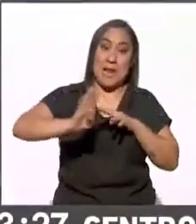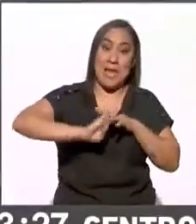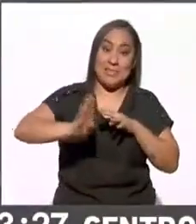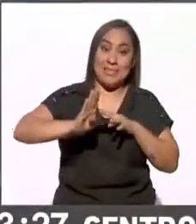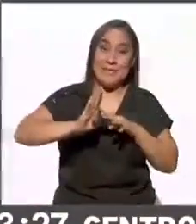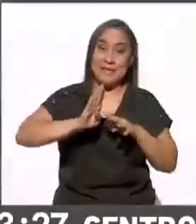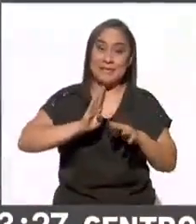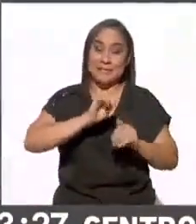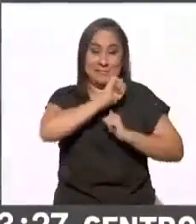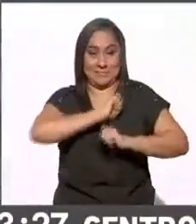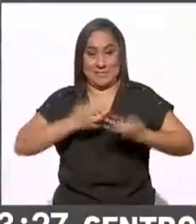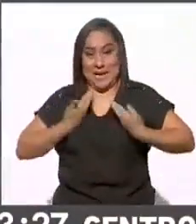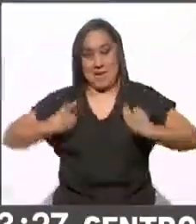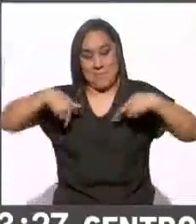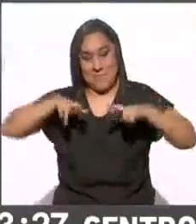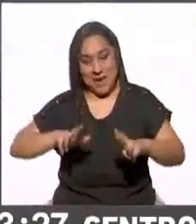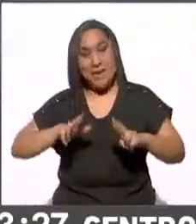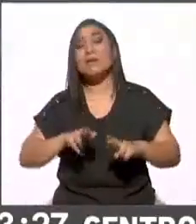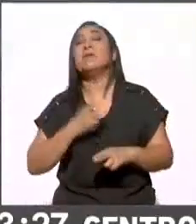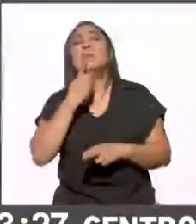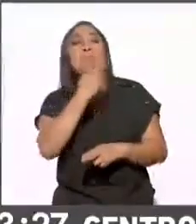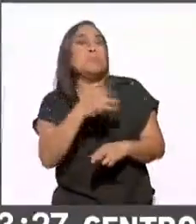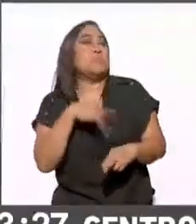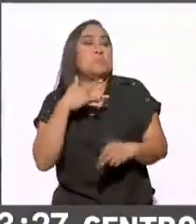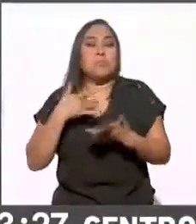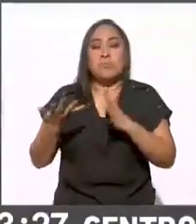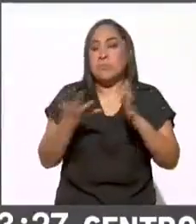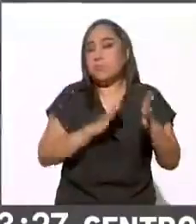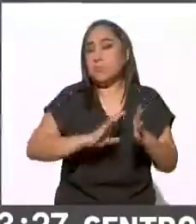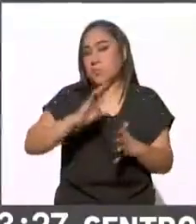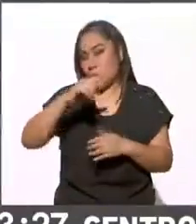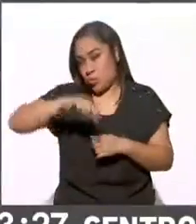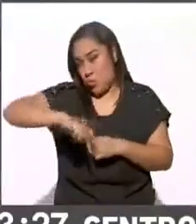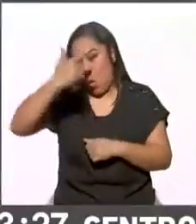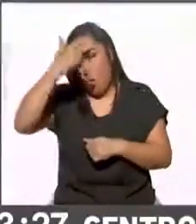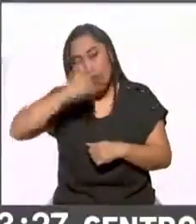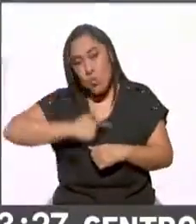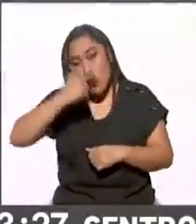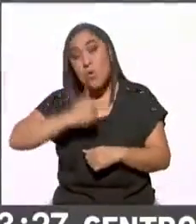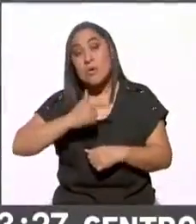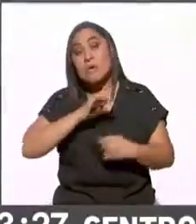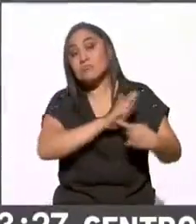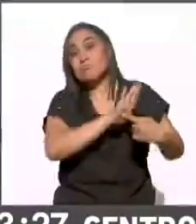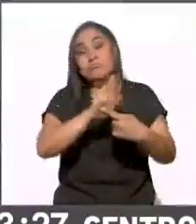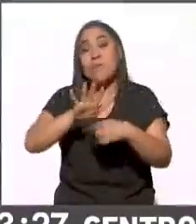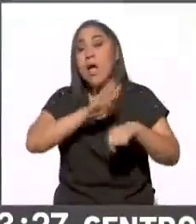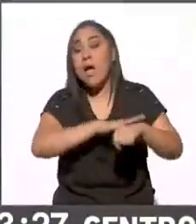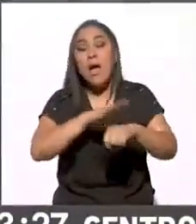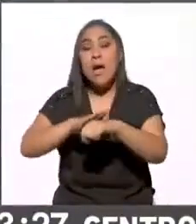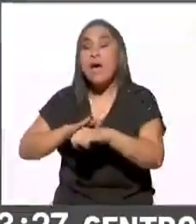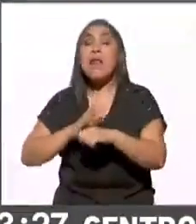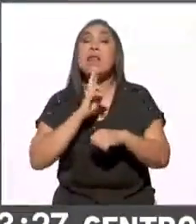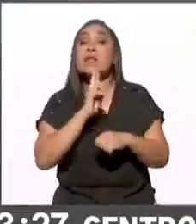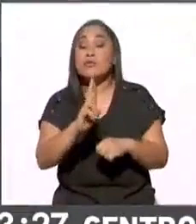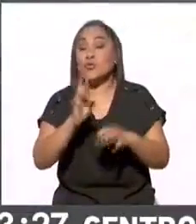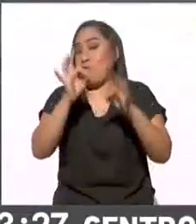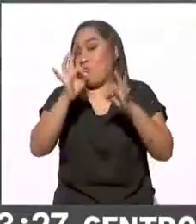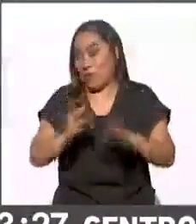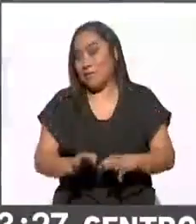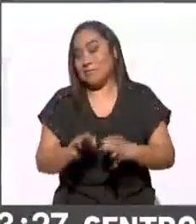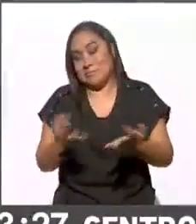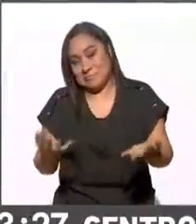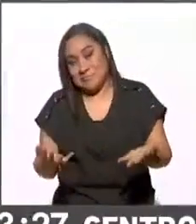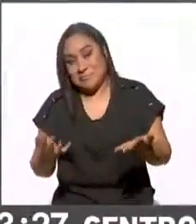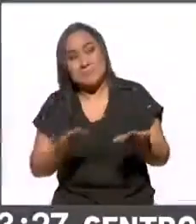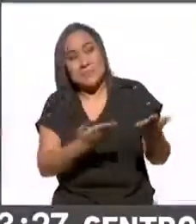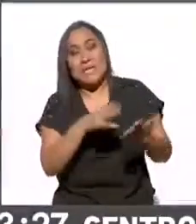según dijo el consejero Huesca, poco después de la medianoche, se podría ya dar a conocer el resultado oficial. Y bueno, precisamente,